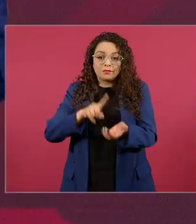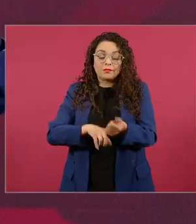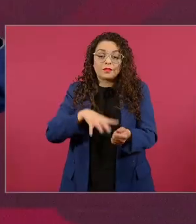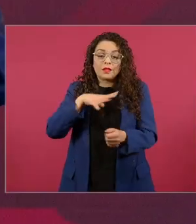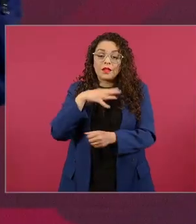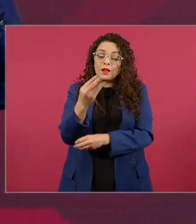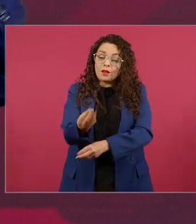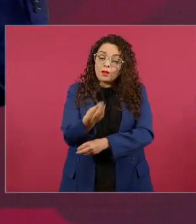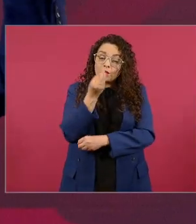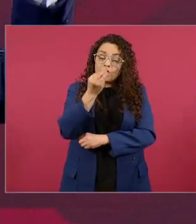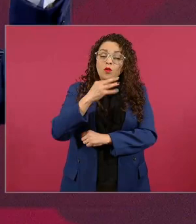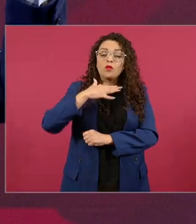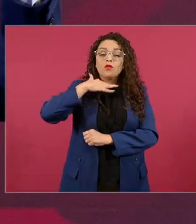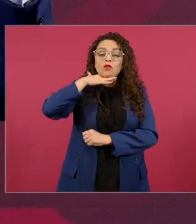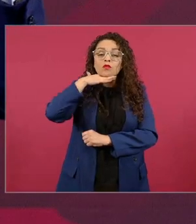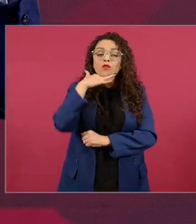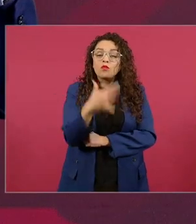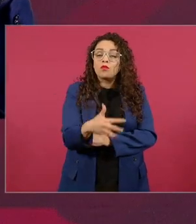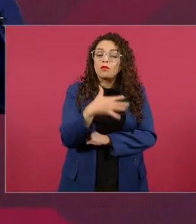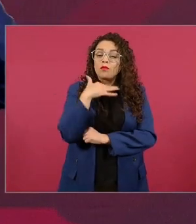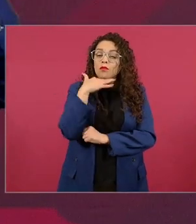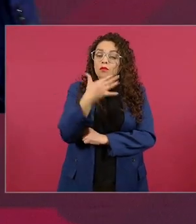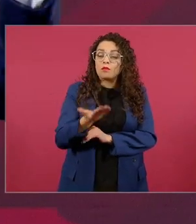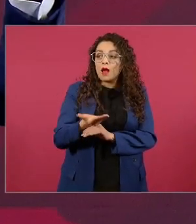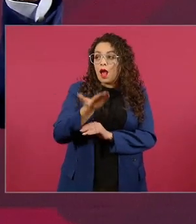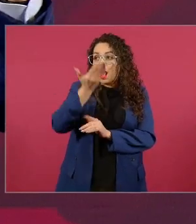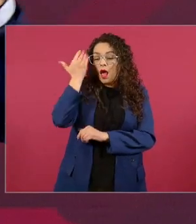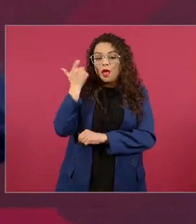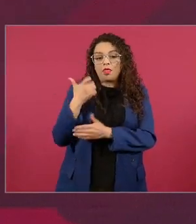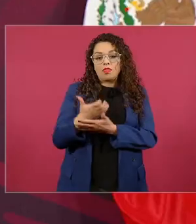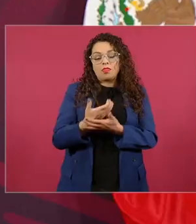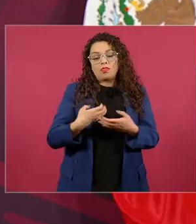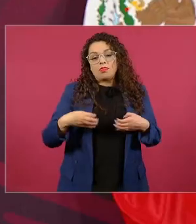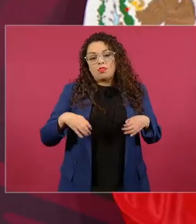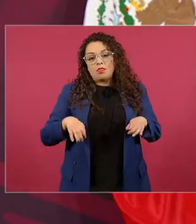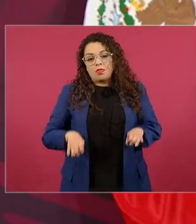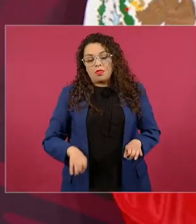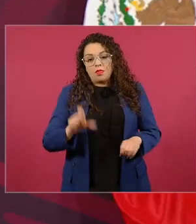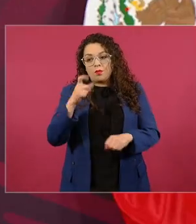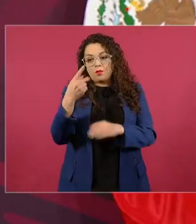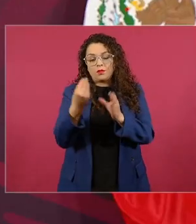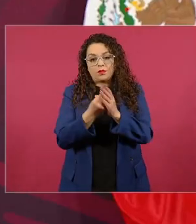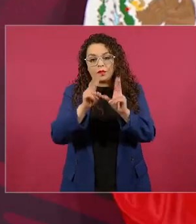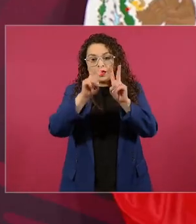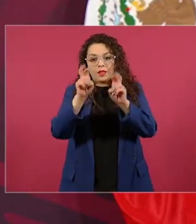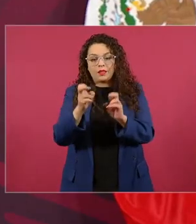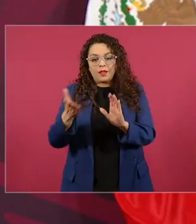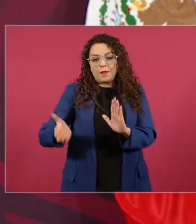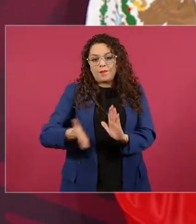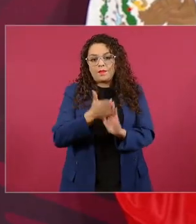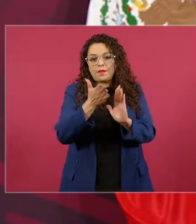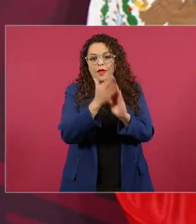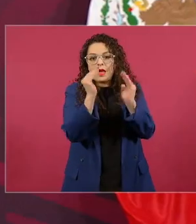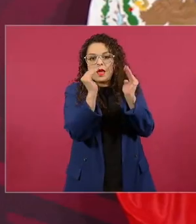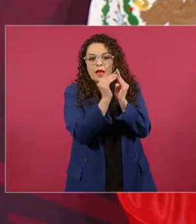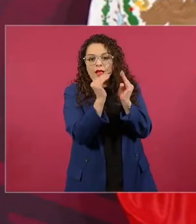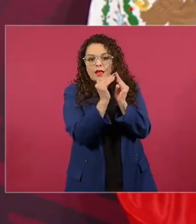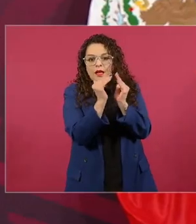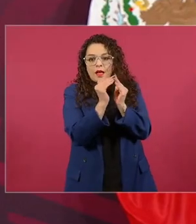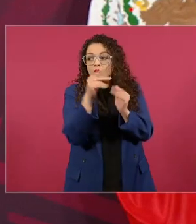impera imperaba en el manejo del Infonavit todo eso se terminó